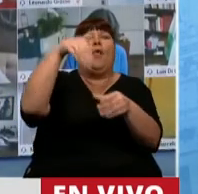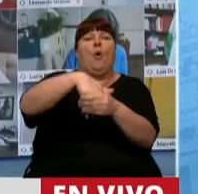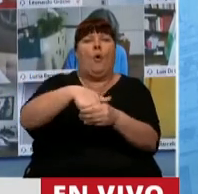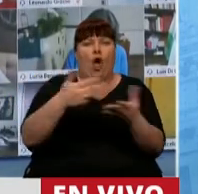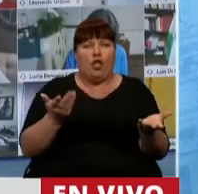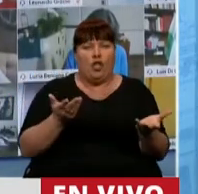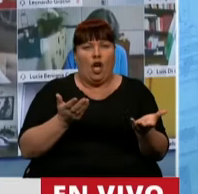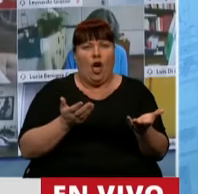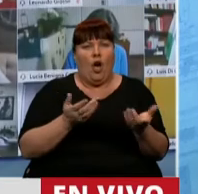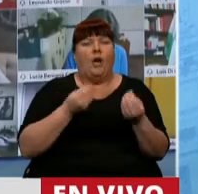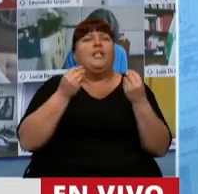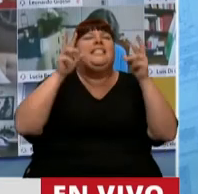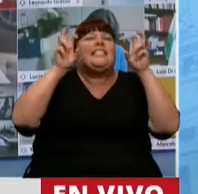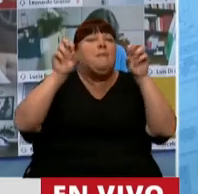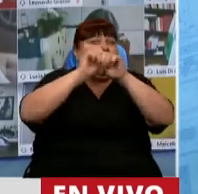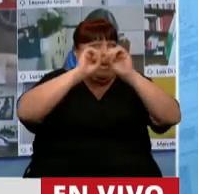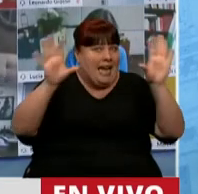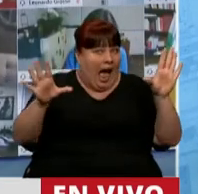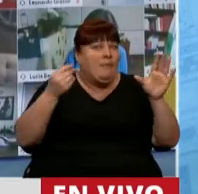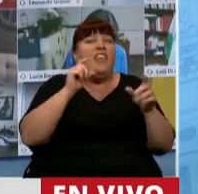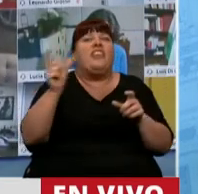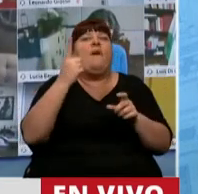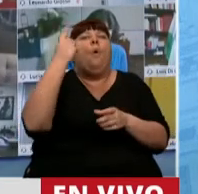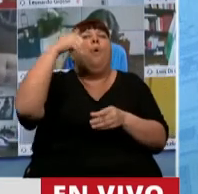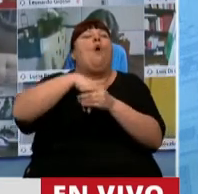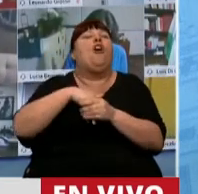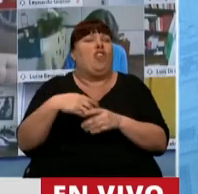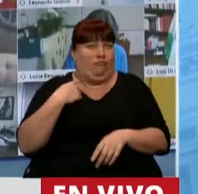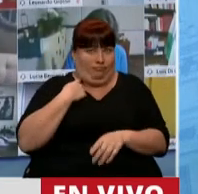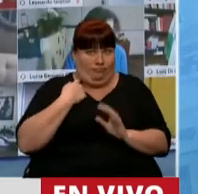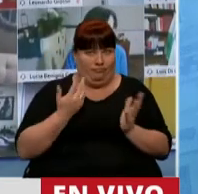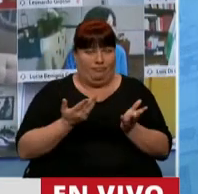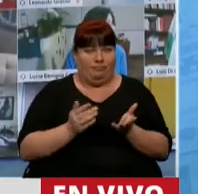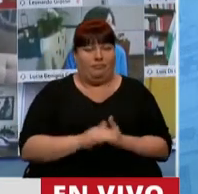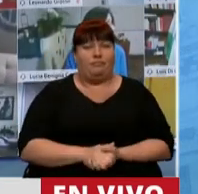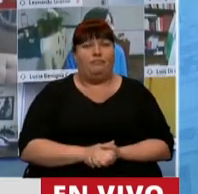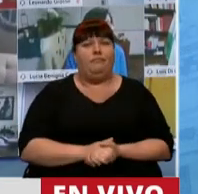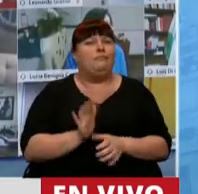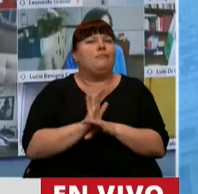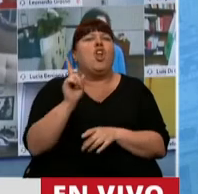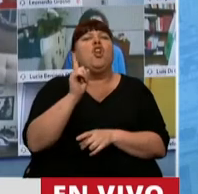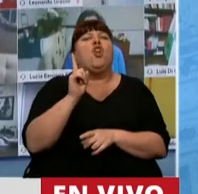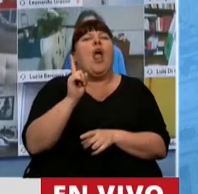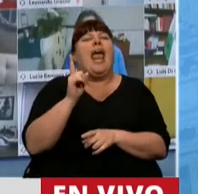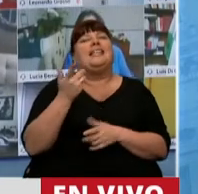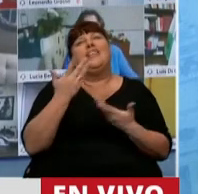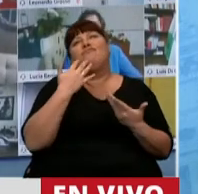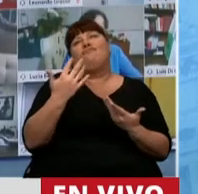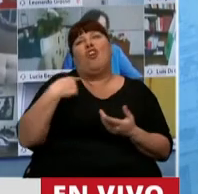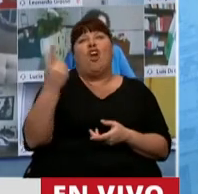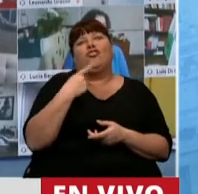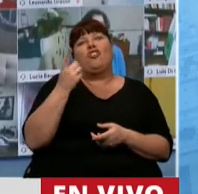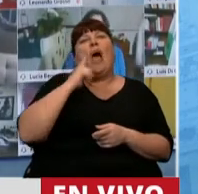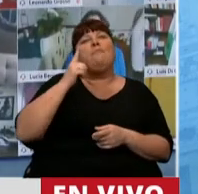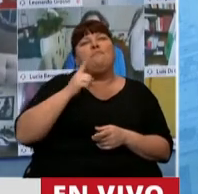votar en un tema crítico donde la diferencia sea un voto. O sea que no es un preciosismo de parte